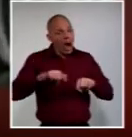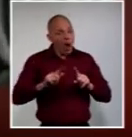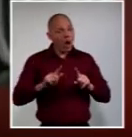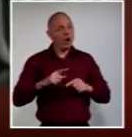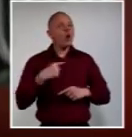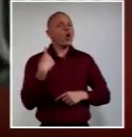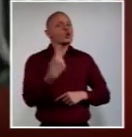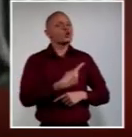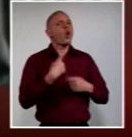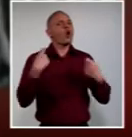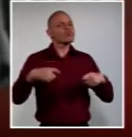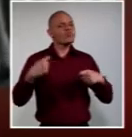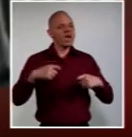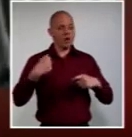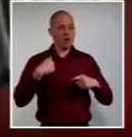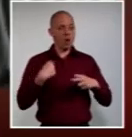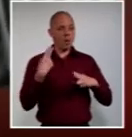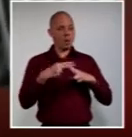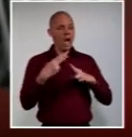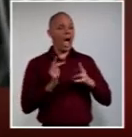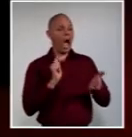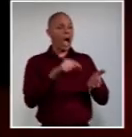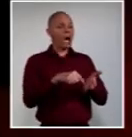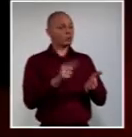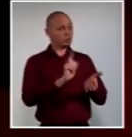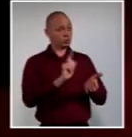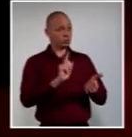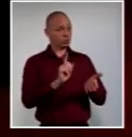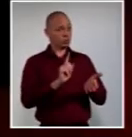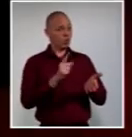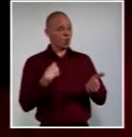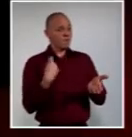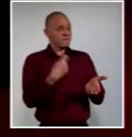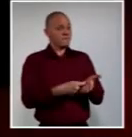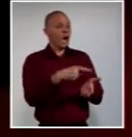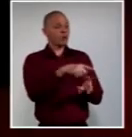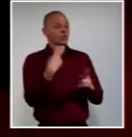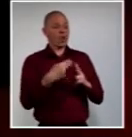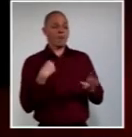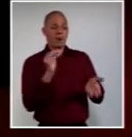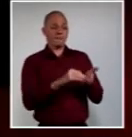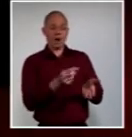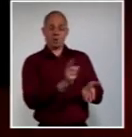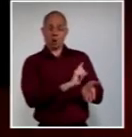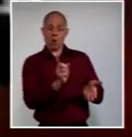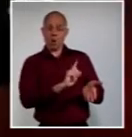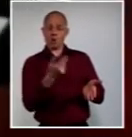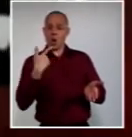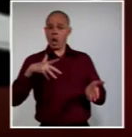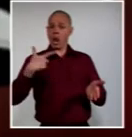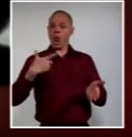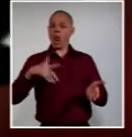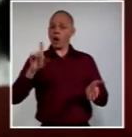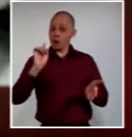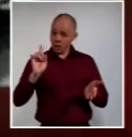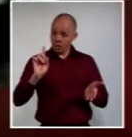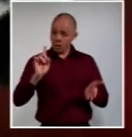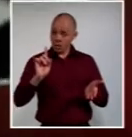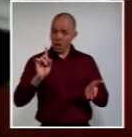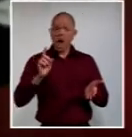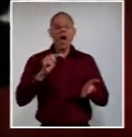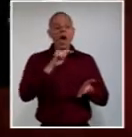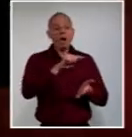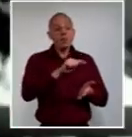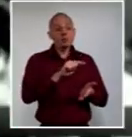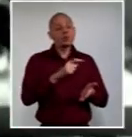en nada de lo que se haga e hizo jurar a los presentes que ninguno de ellos había escuchado nada de lo que